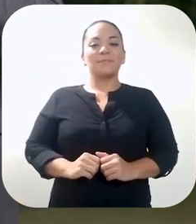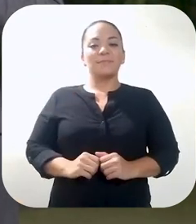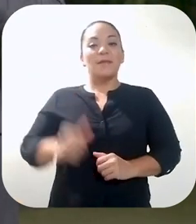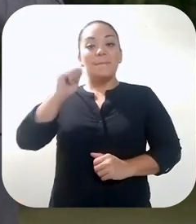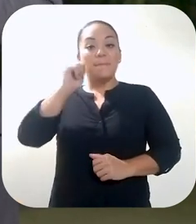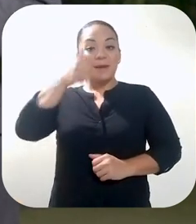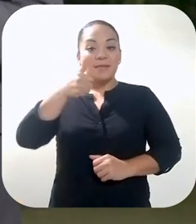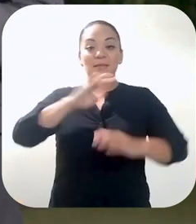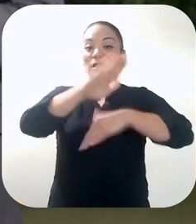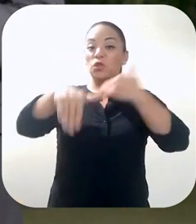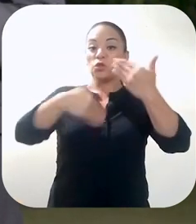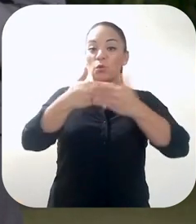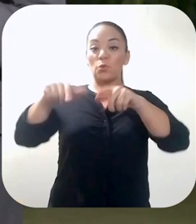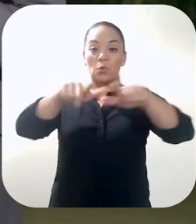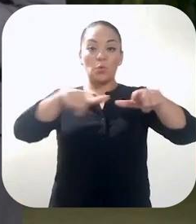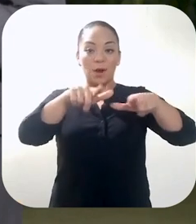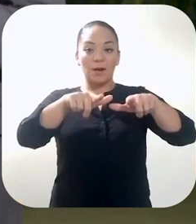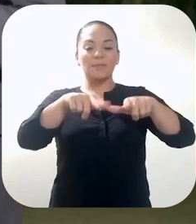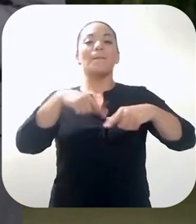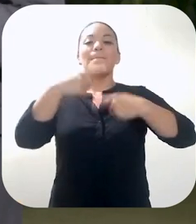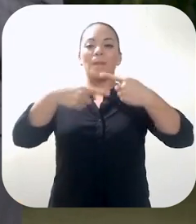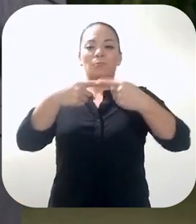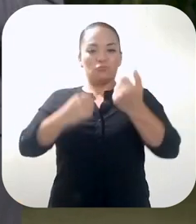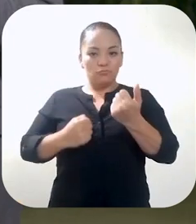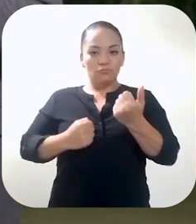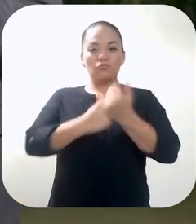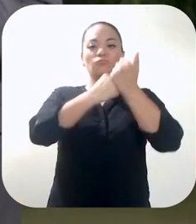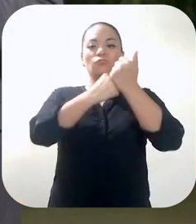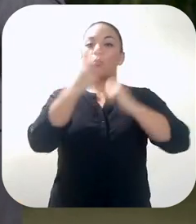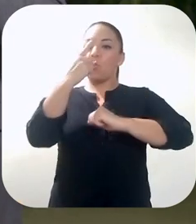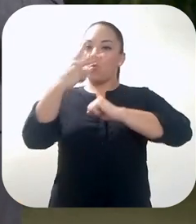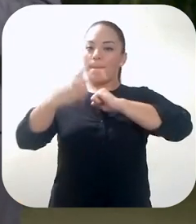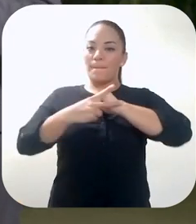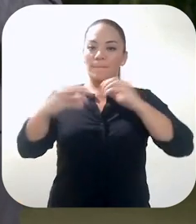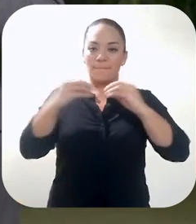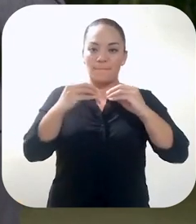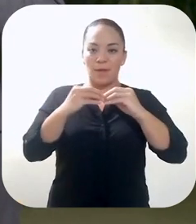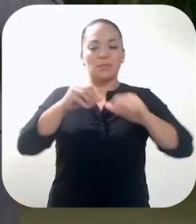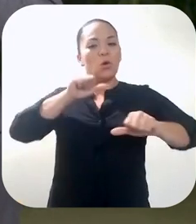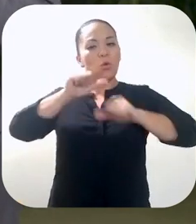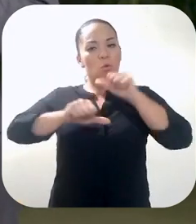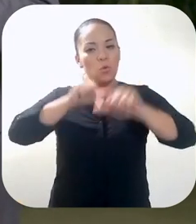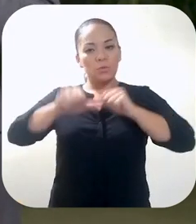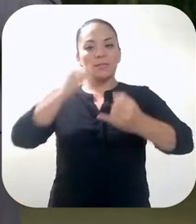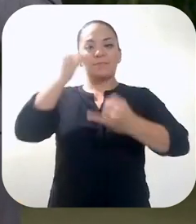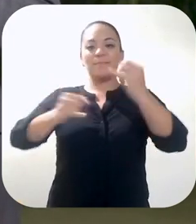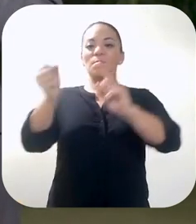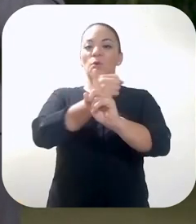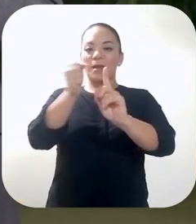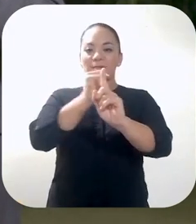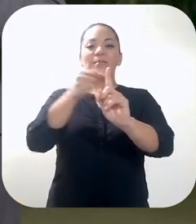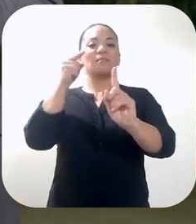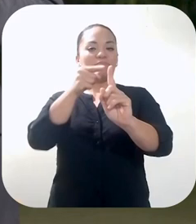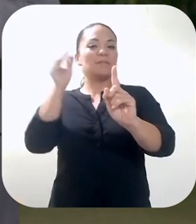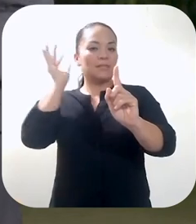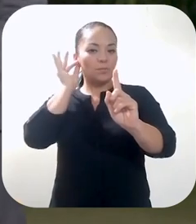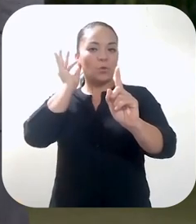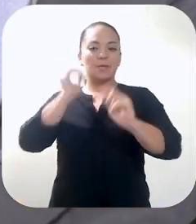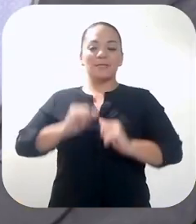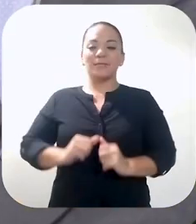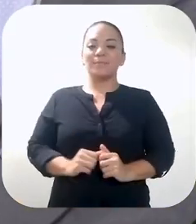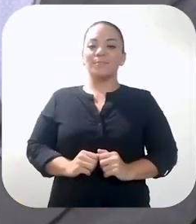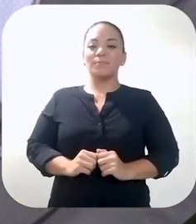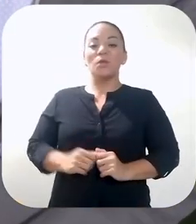Mañana en todo el mundo reforzaremos, una vez más, la lucha contra la violencia hacia las mujeres.